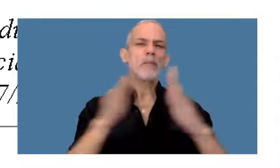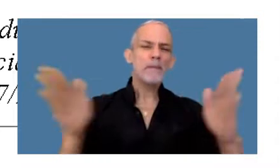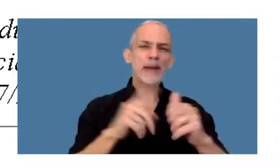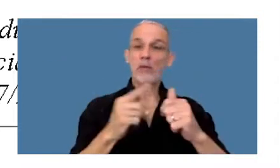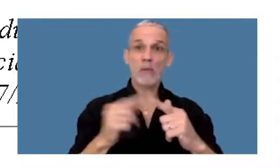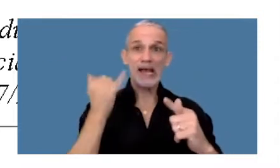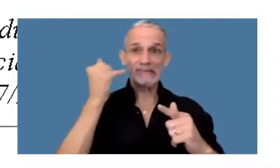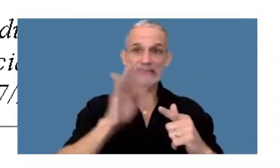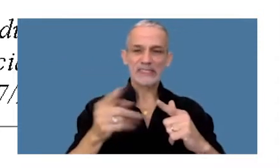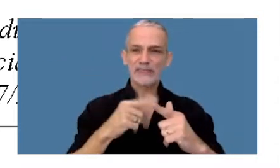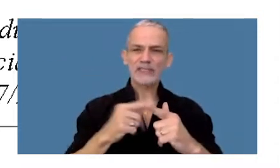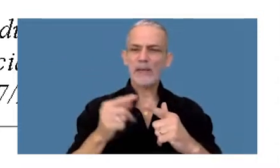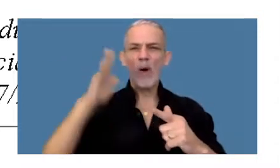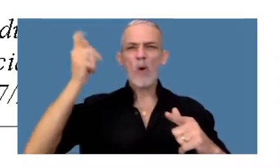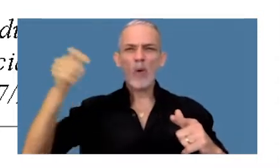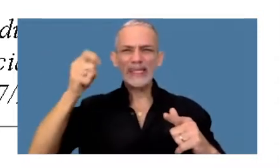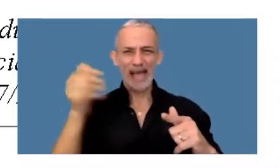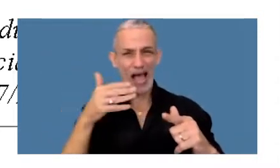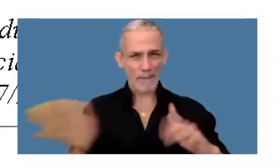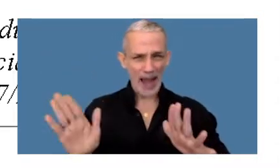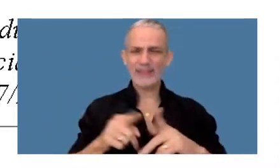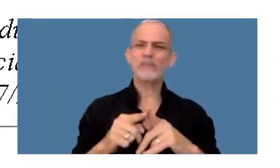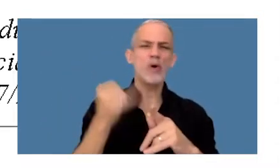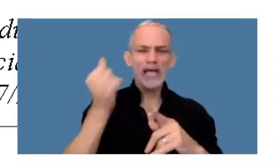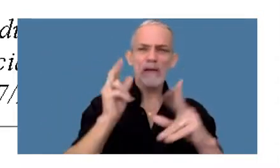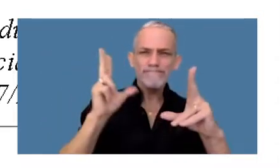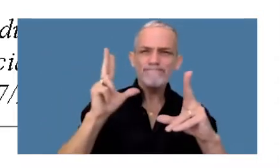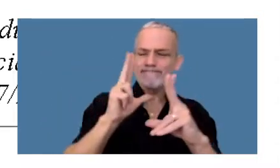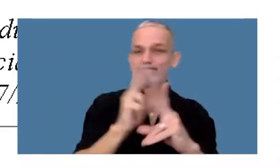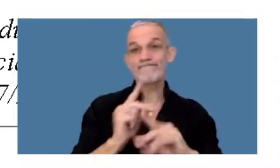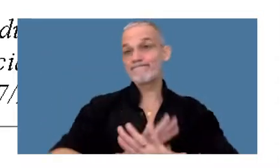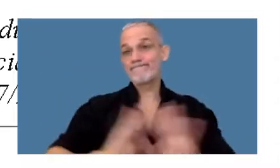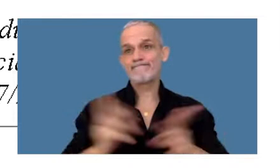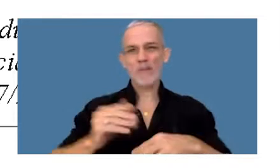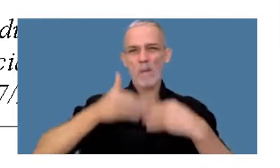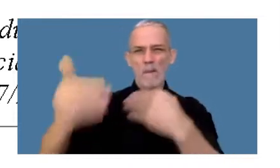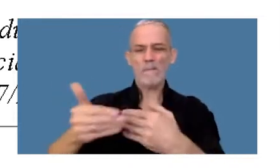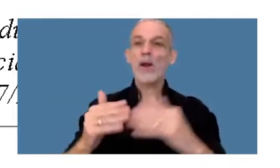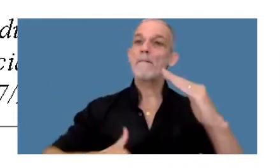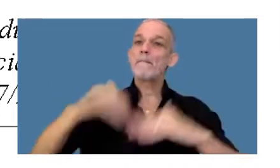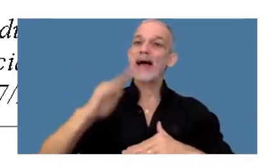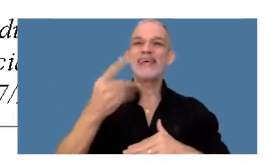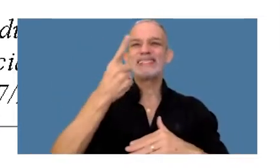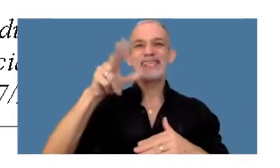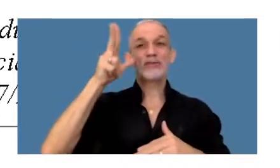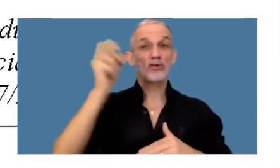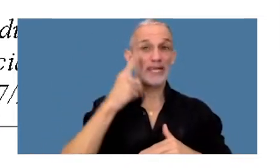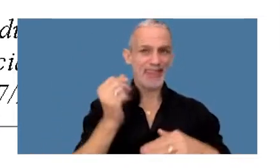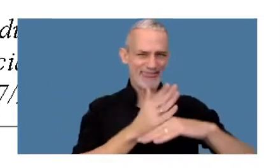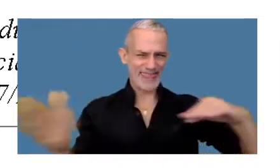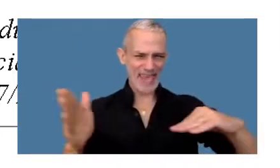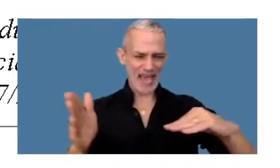agotado todavía extrajudicial y o se tenga una mora superior a 180 días.